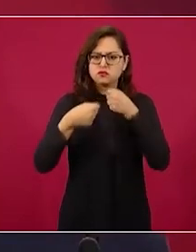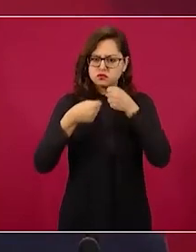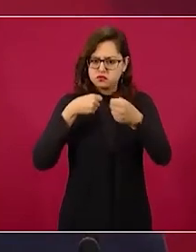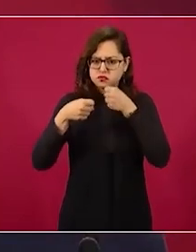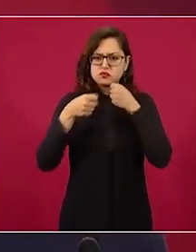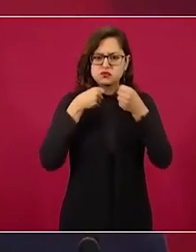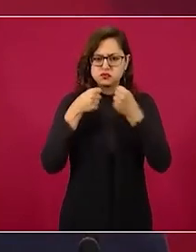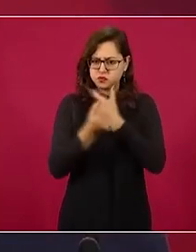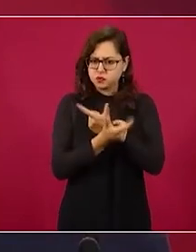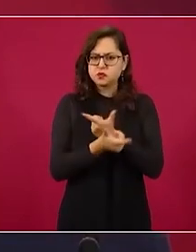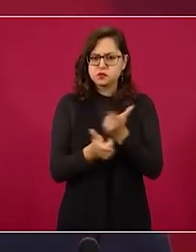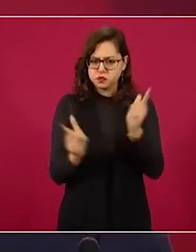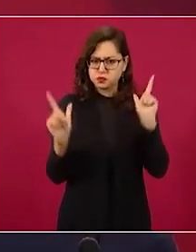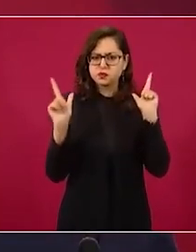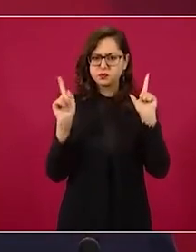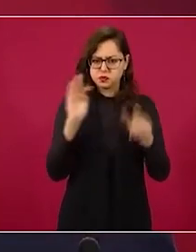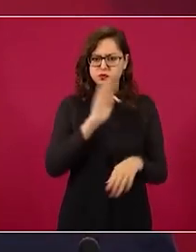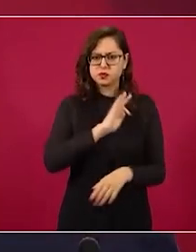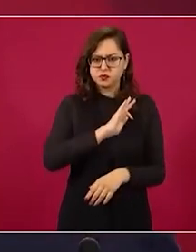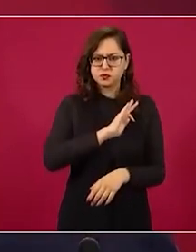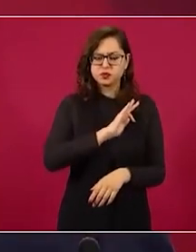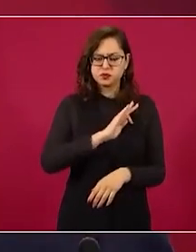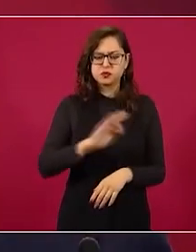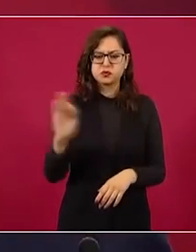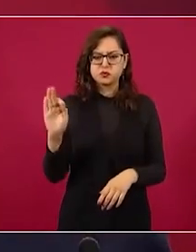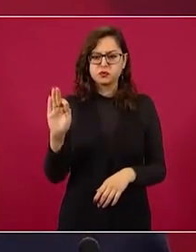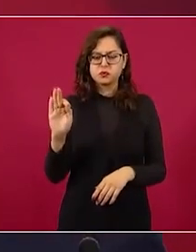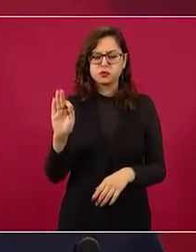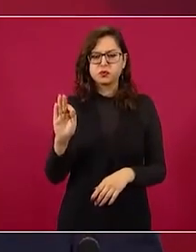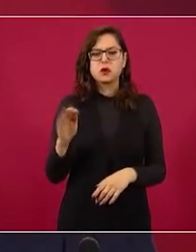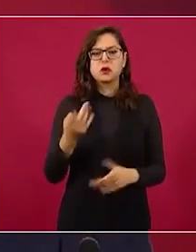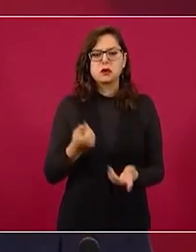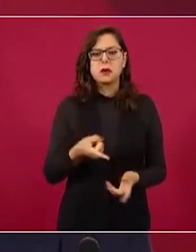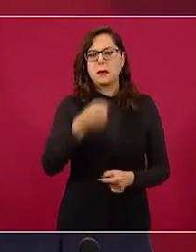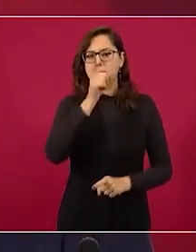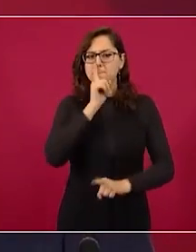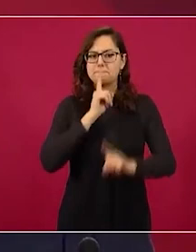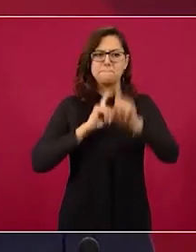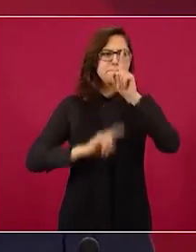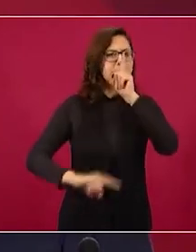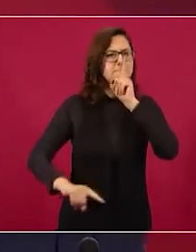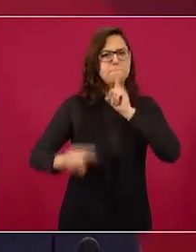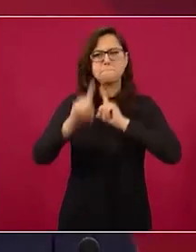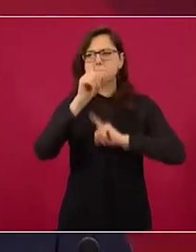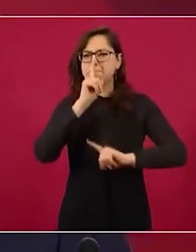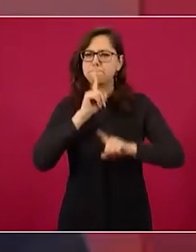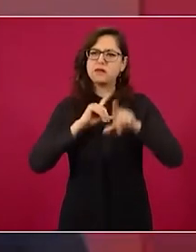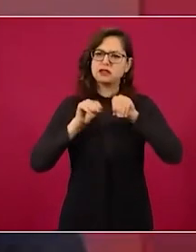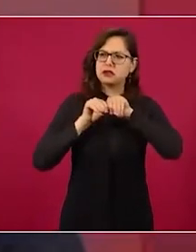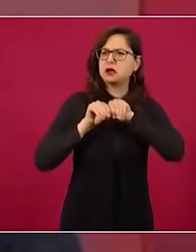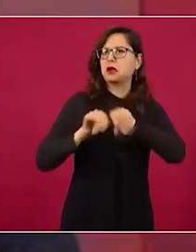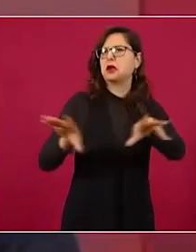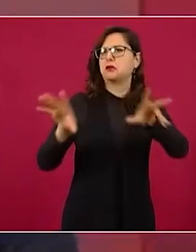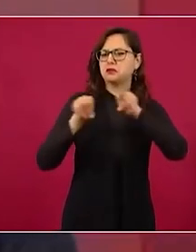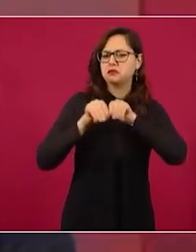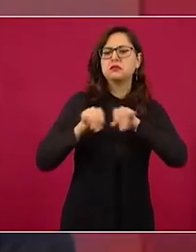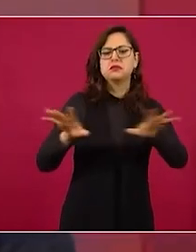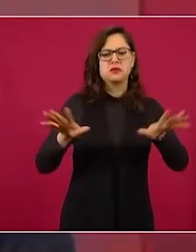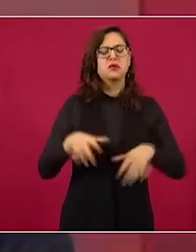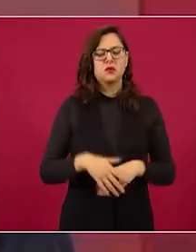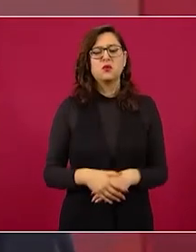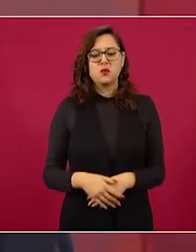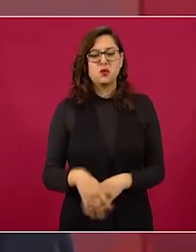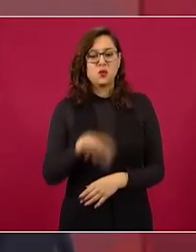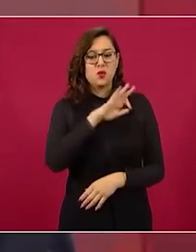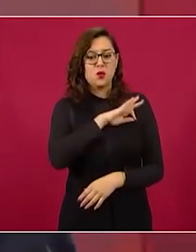incluso que calumnien porque estamos en una época